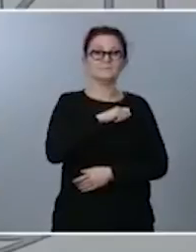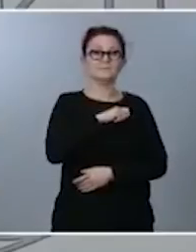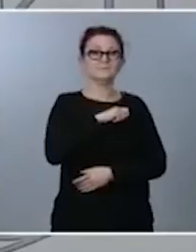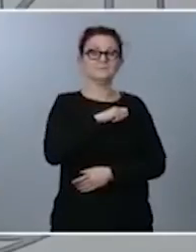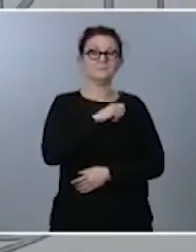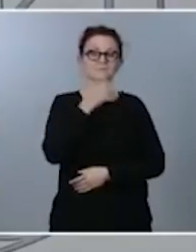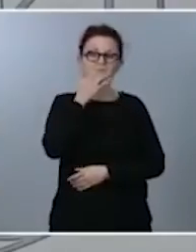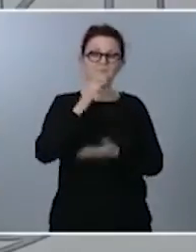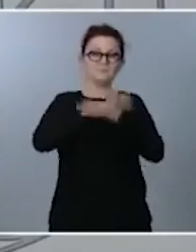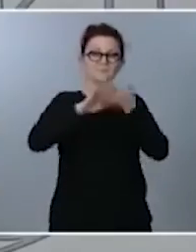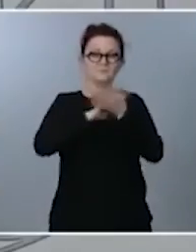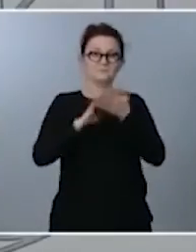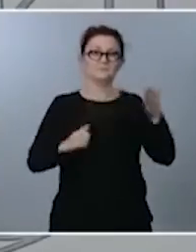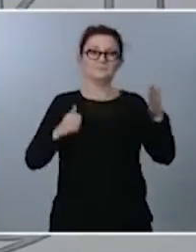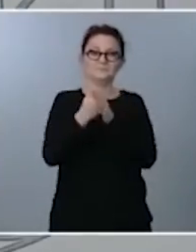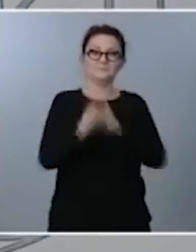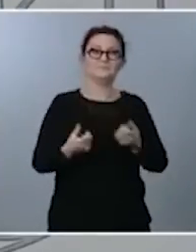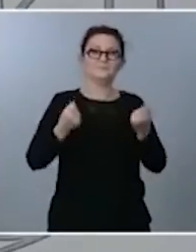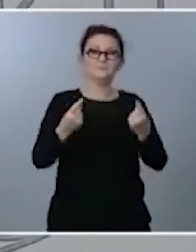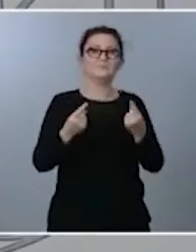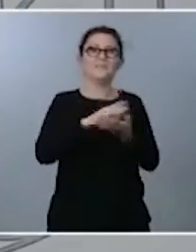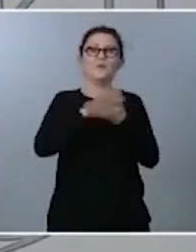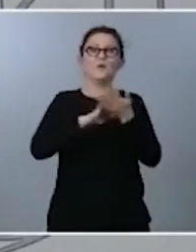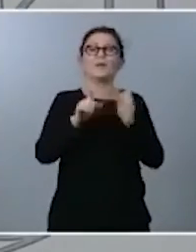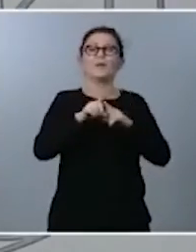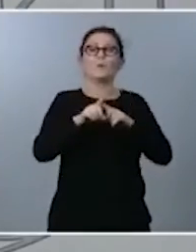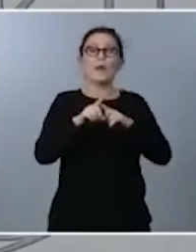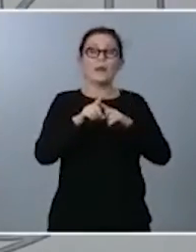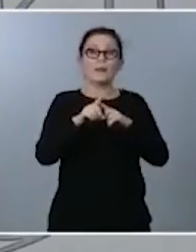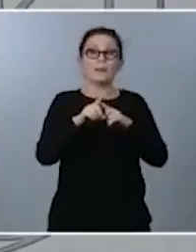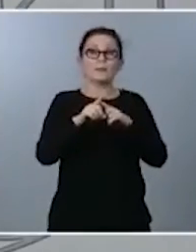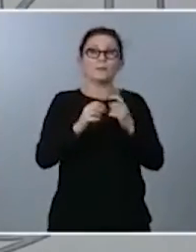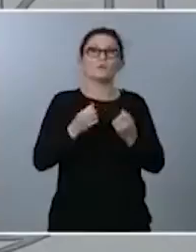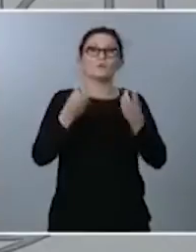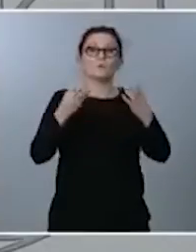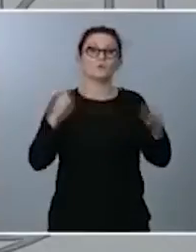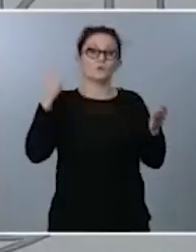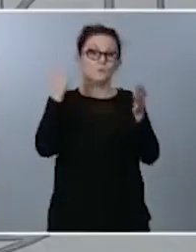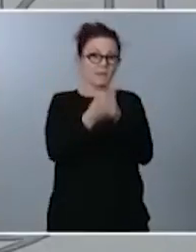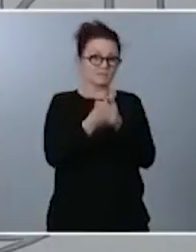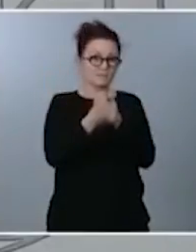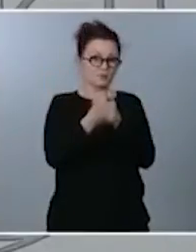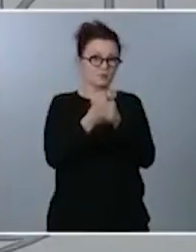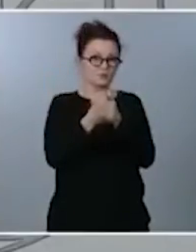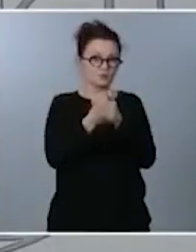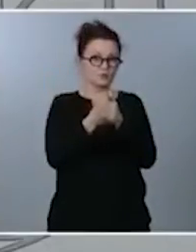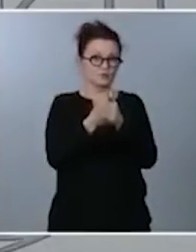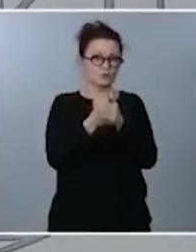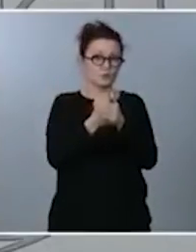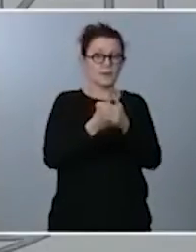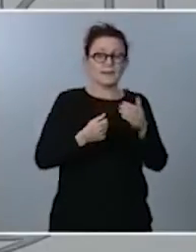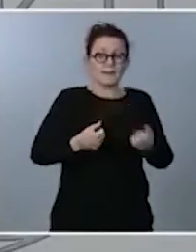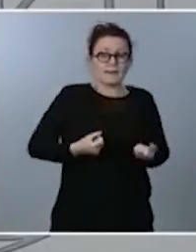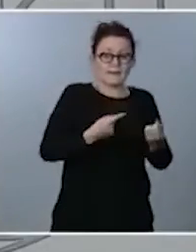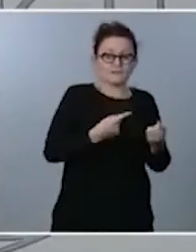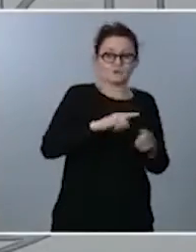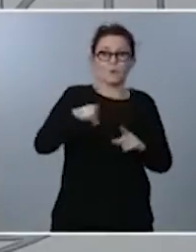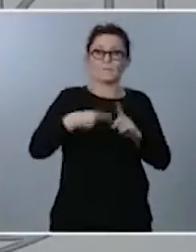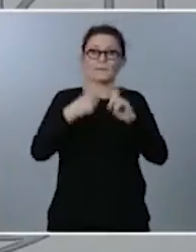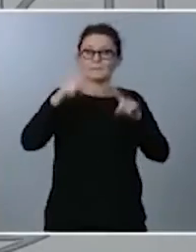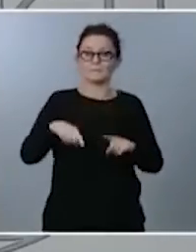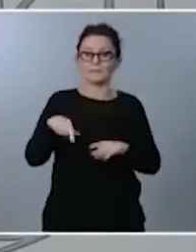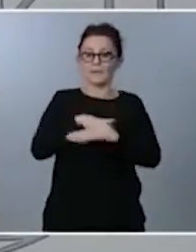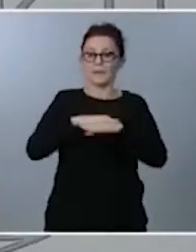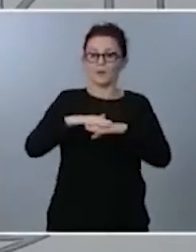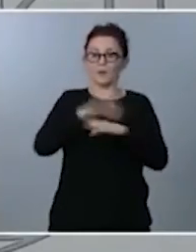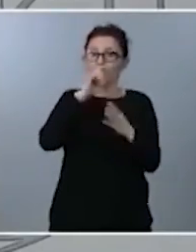hace en el límite de su capacidad. Estas son cifras máximas, tanto el techo de gasto como la pretensión del Gobierno respecto a la fiscalidad.